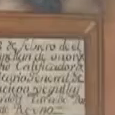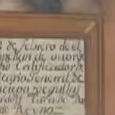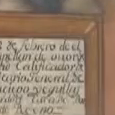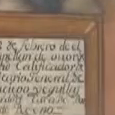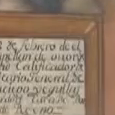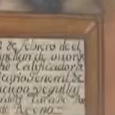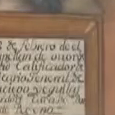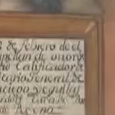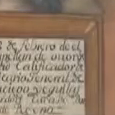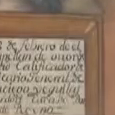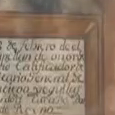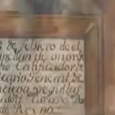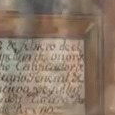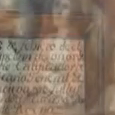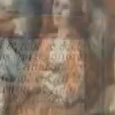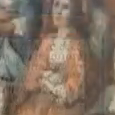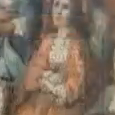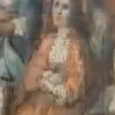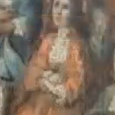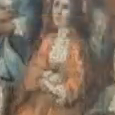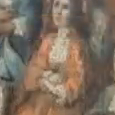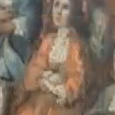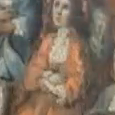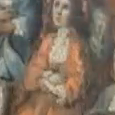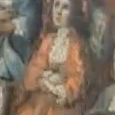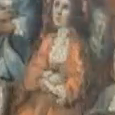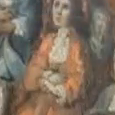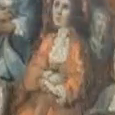Mil gracias.